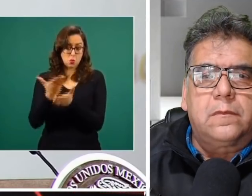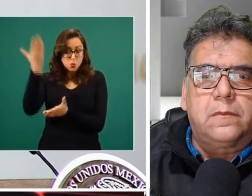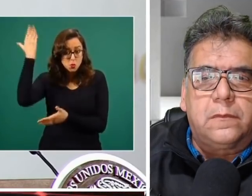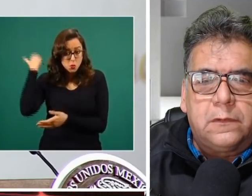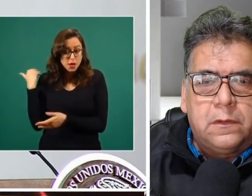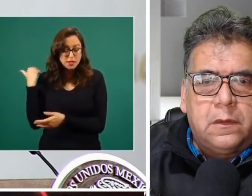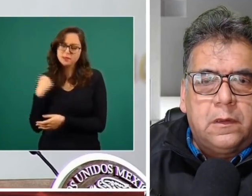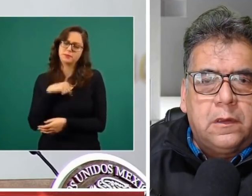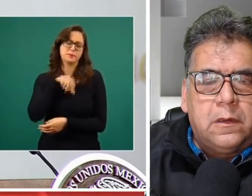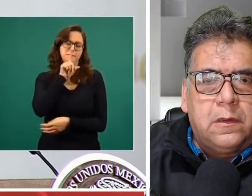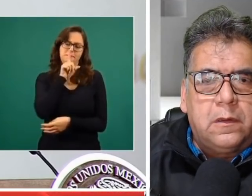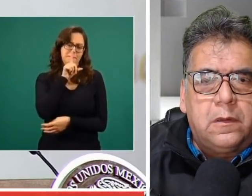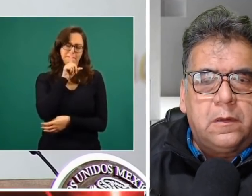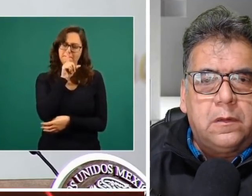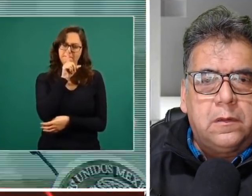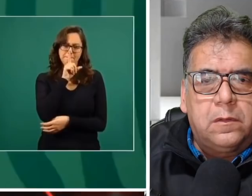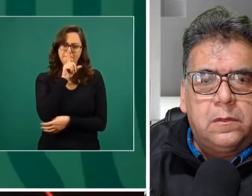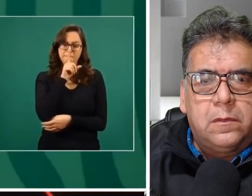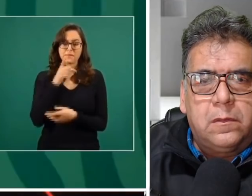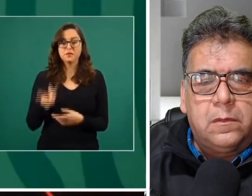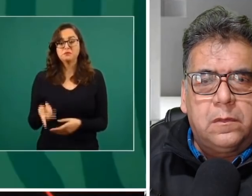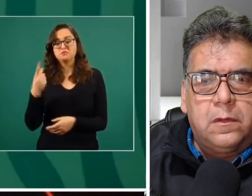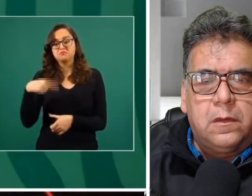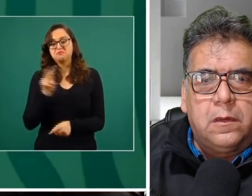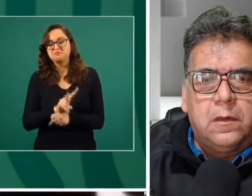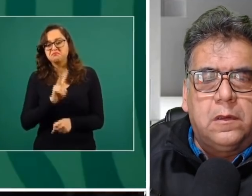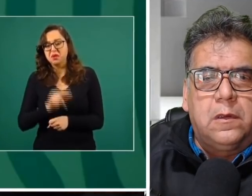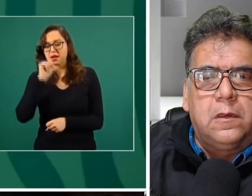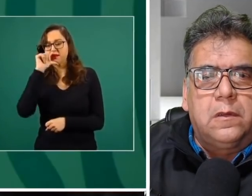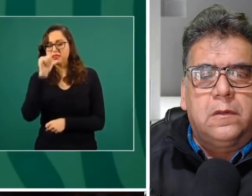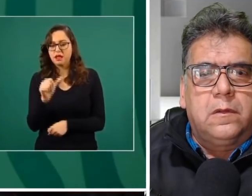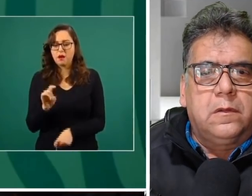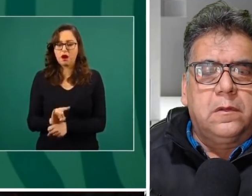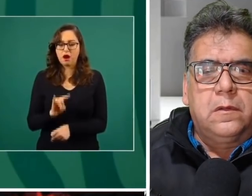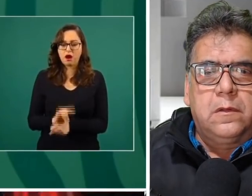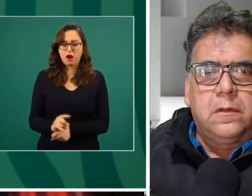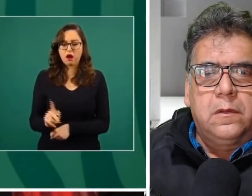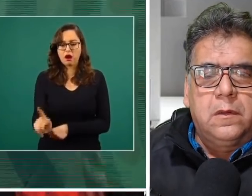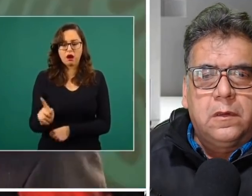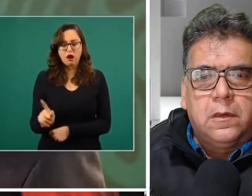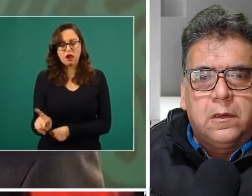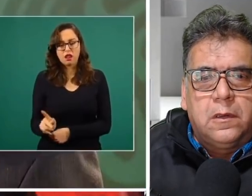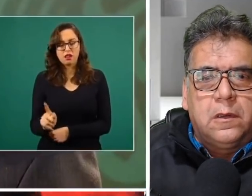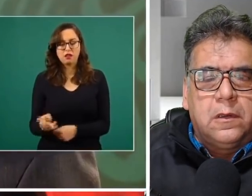floreros de alcahuetes, los que estaban ahí en la